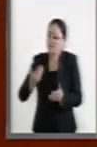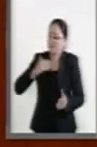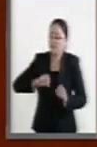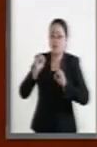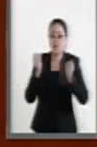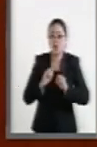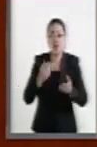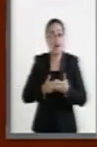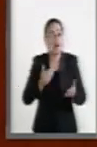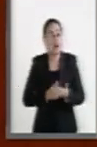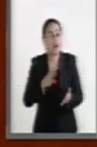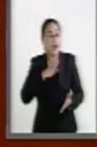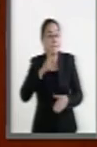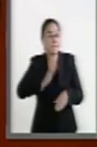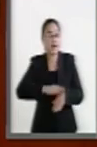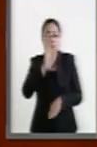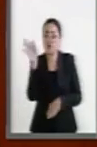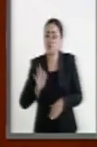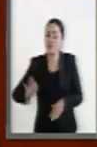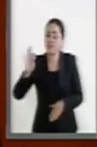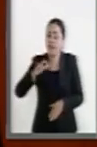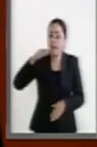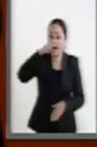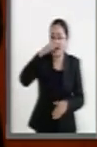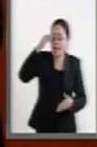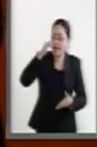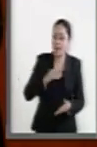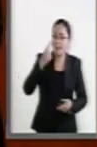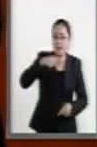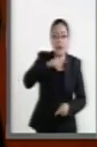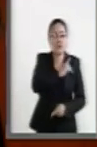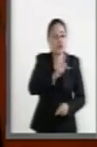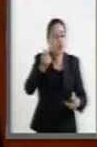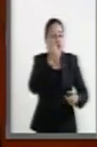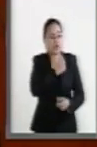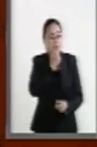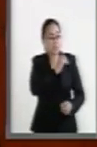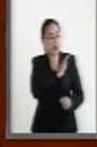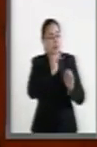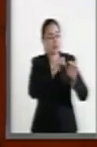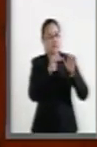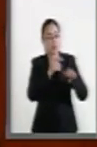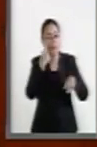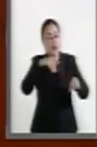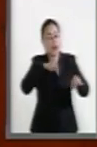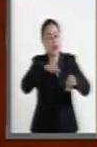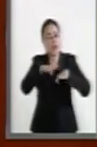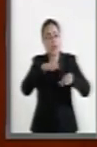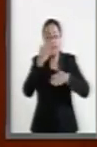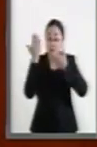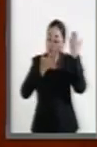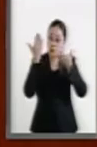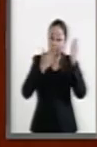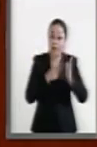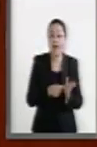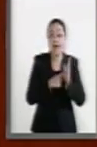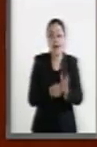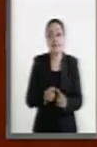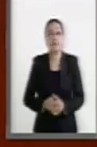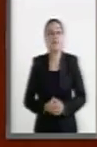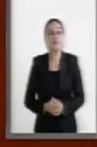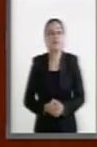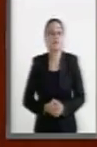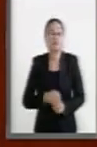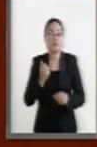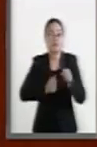otorgando un mayor número de becas para lograr que nadie se quede sin estudiar por falta de recursos. Durante el ciclo escolar